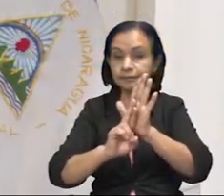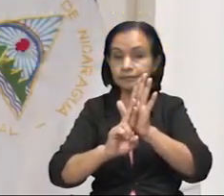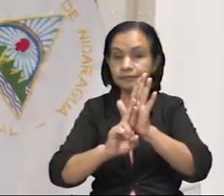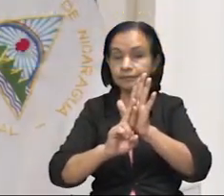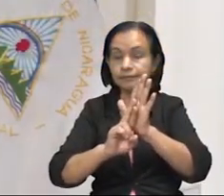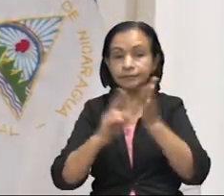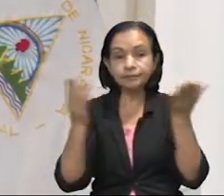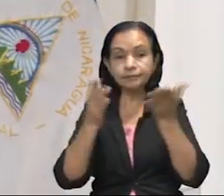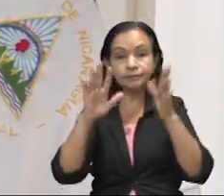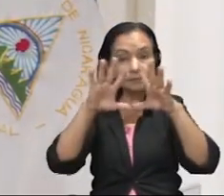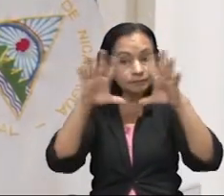Darlen Tellez.